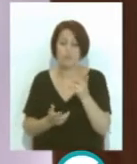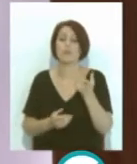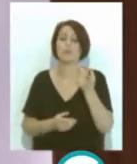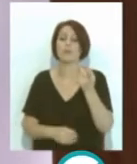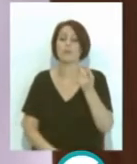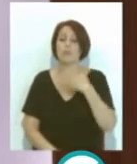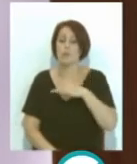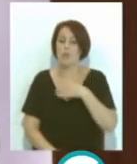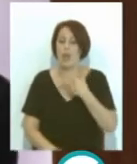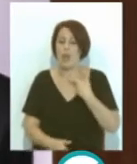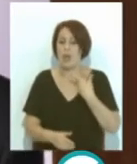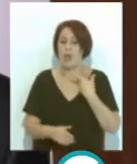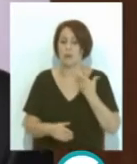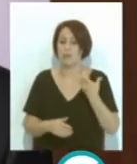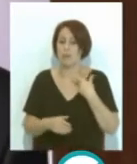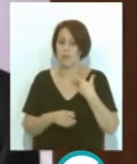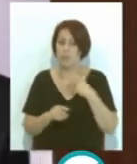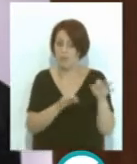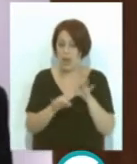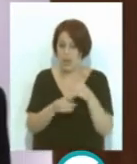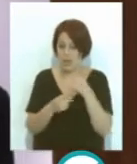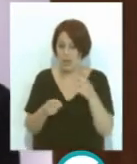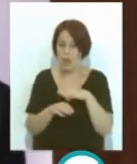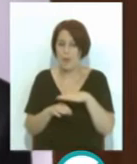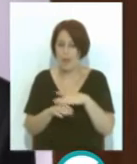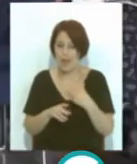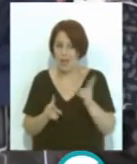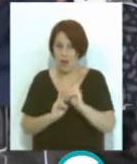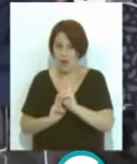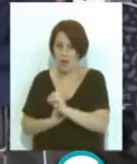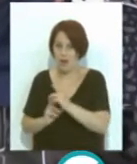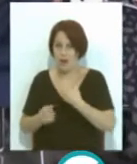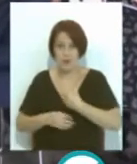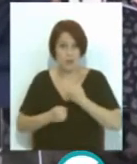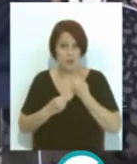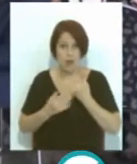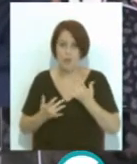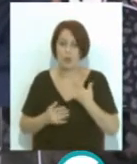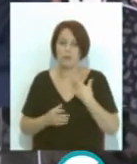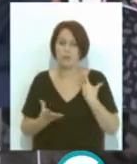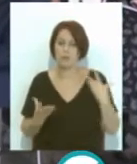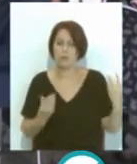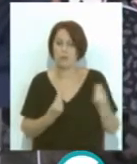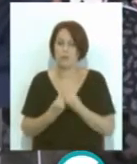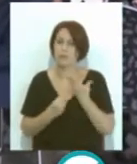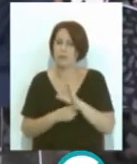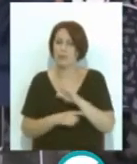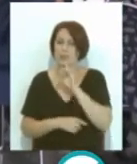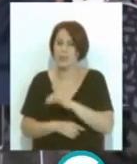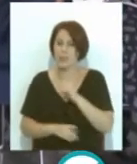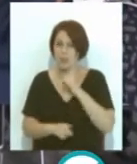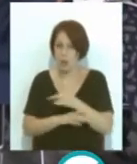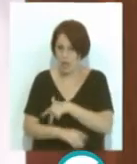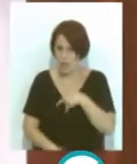disponer lo necesario para asegurar una rápida respuesta Marlas Marlas que ha estado acompañado durante la presentación por el director